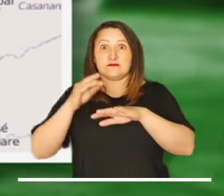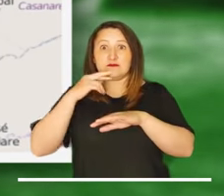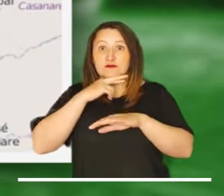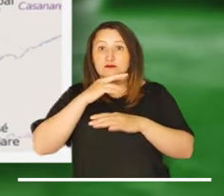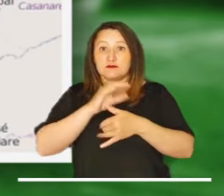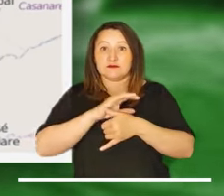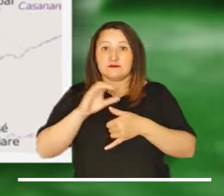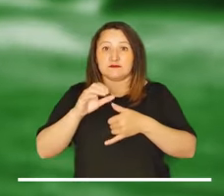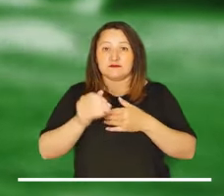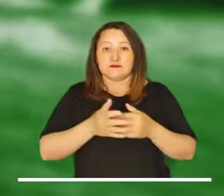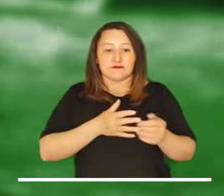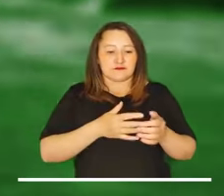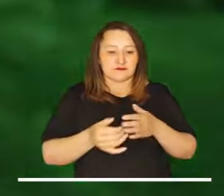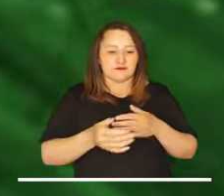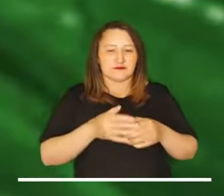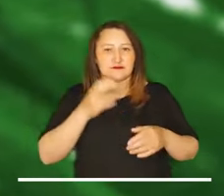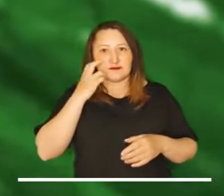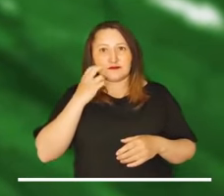y Antioquia.